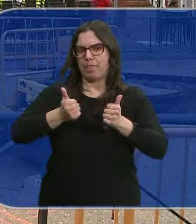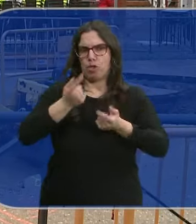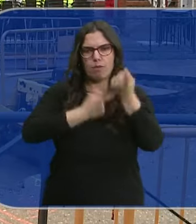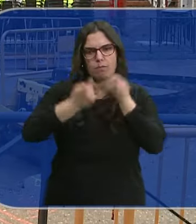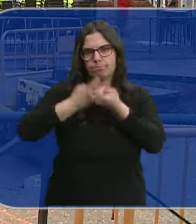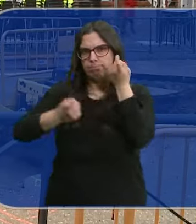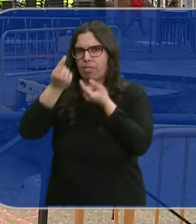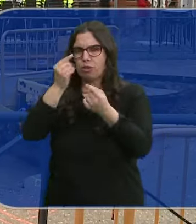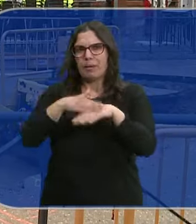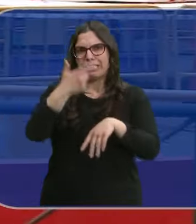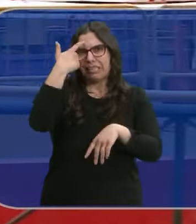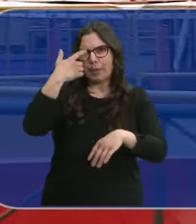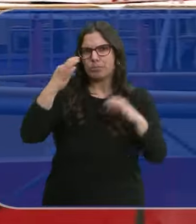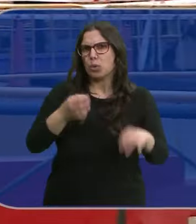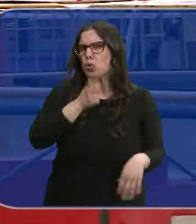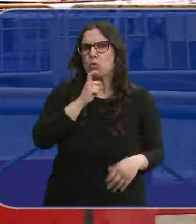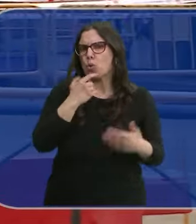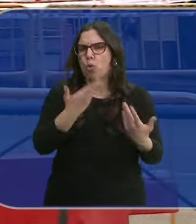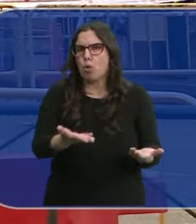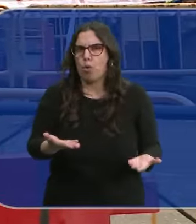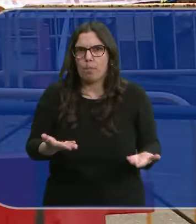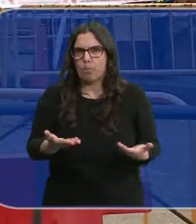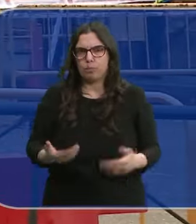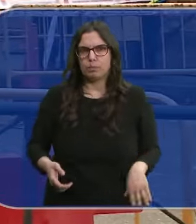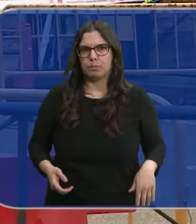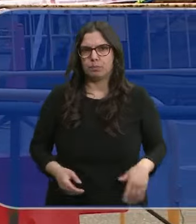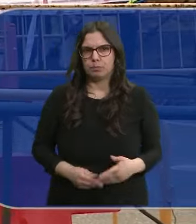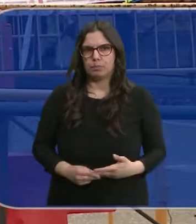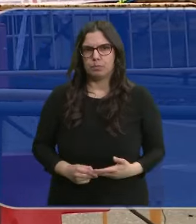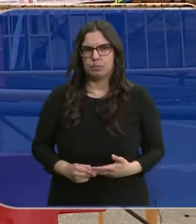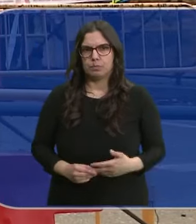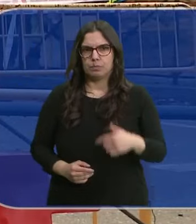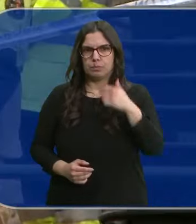recabando datos para conocer cómo ha podido ocurrir este accidente mortal.